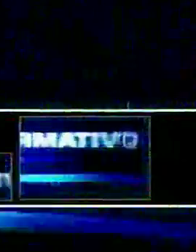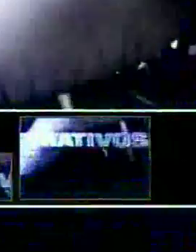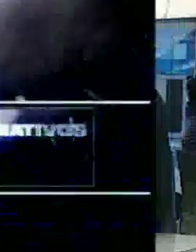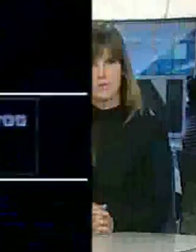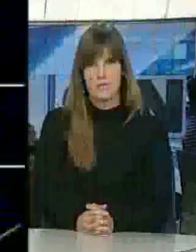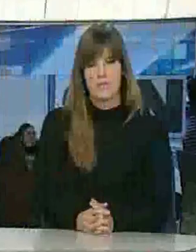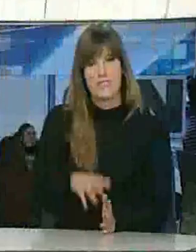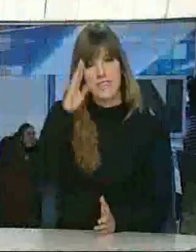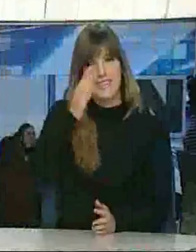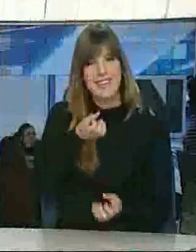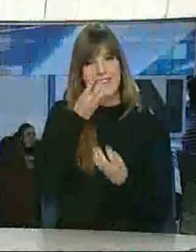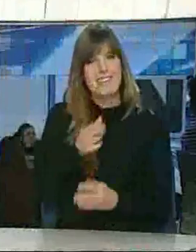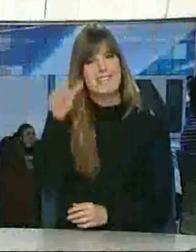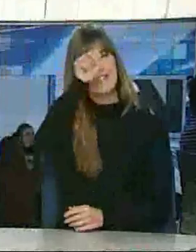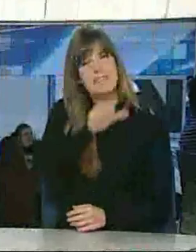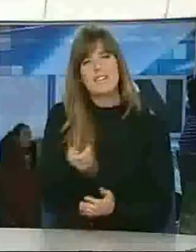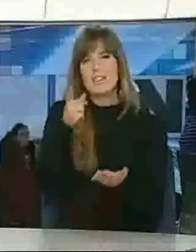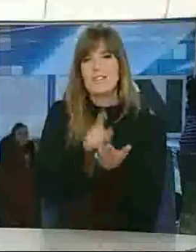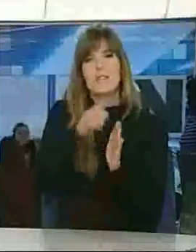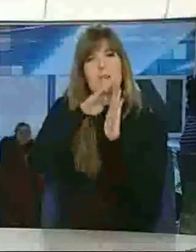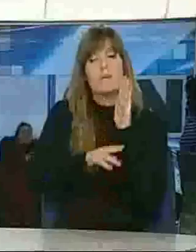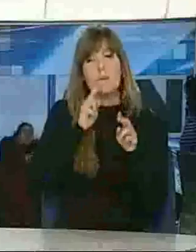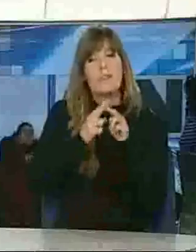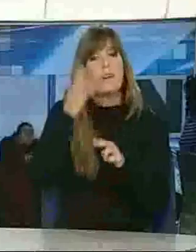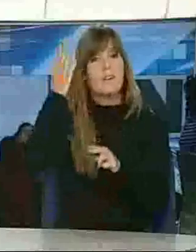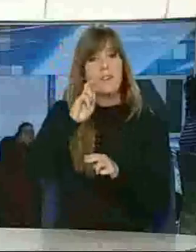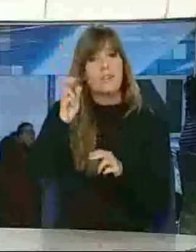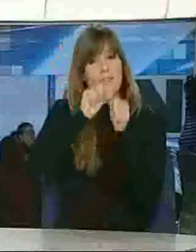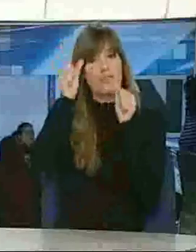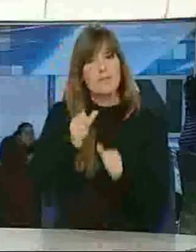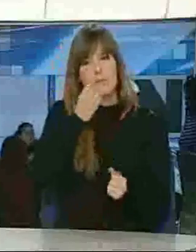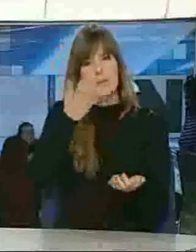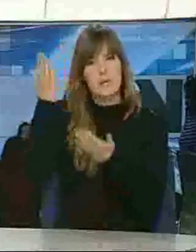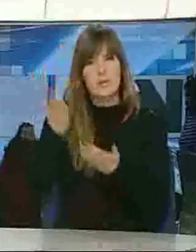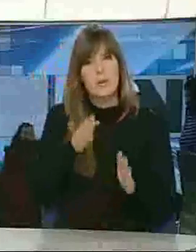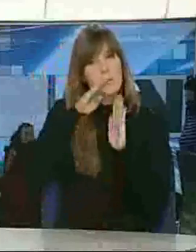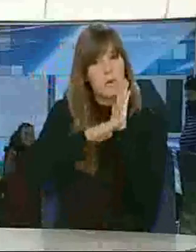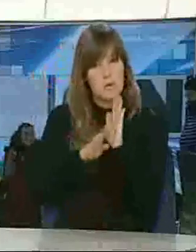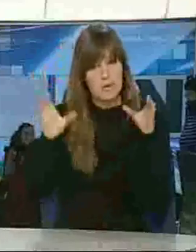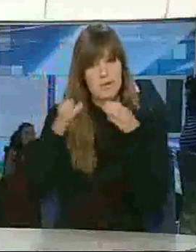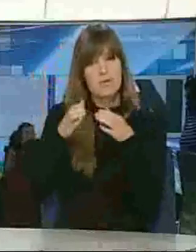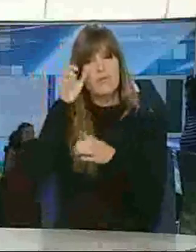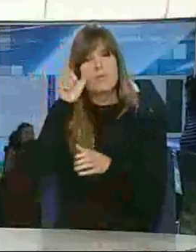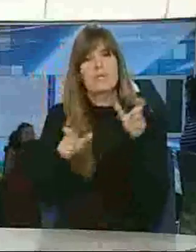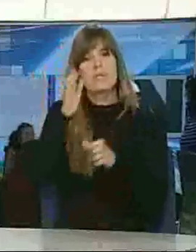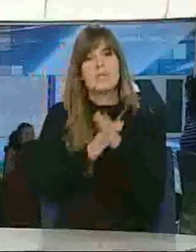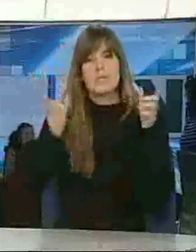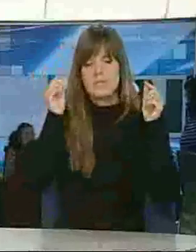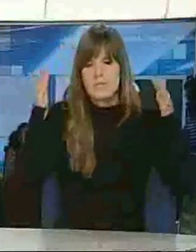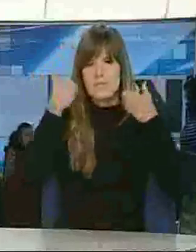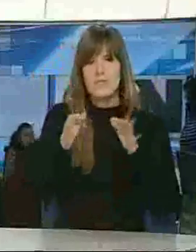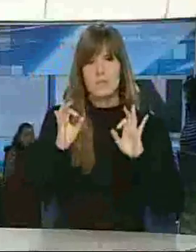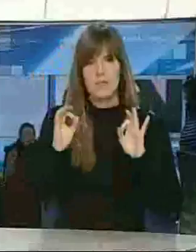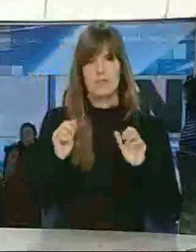Hola, ¿qué tal? Bienvenidos una semana más al programa Navarra de otra forma, un espacio dirigido a personas con discapacidad auditiva.